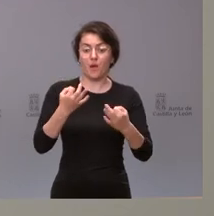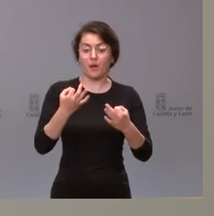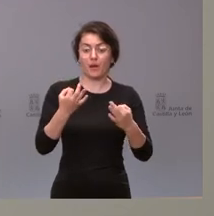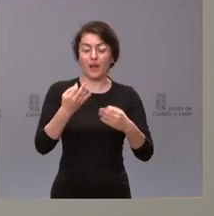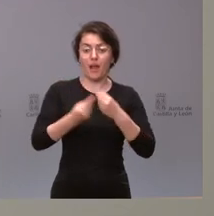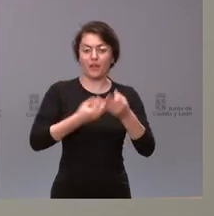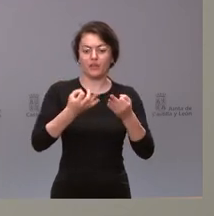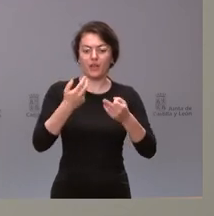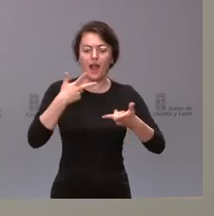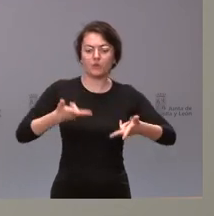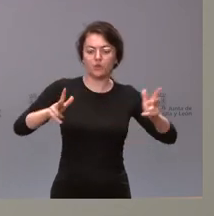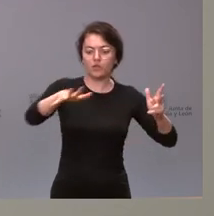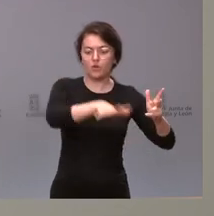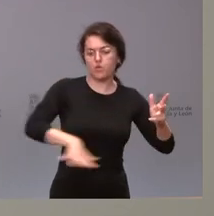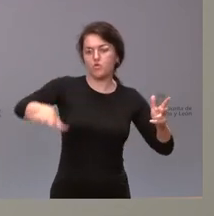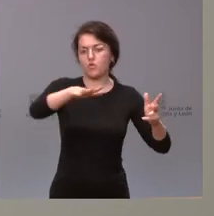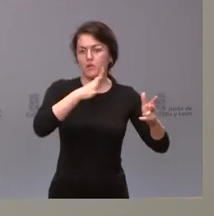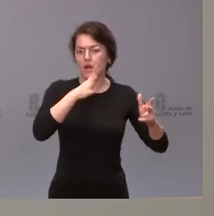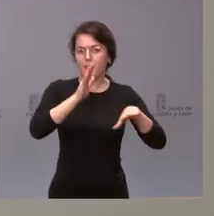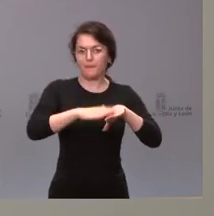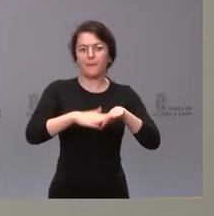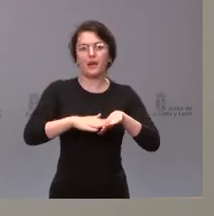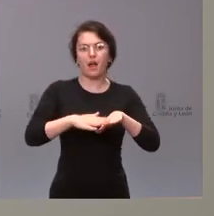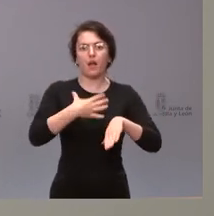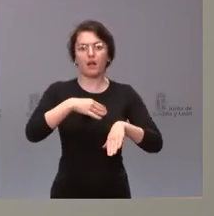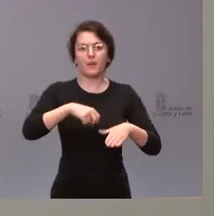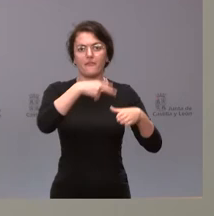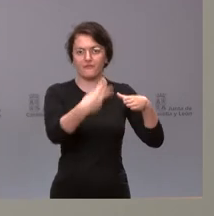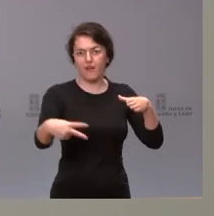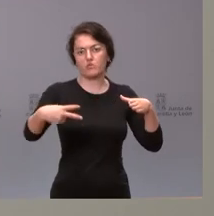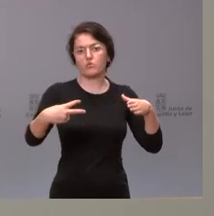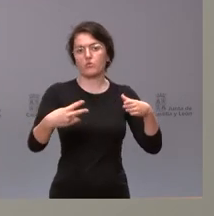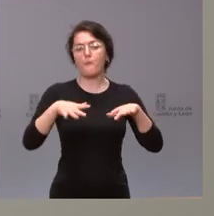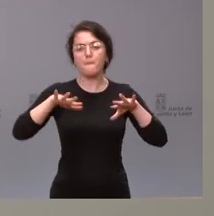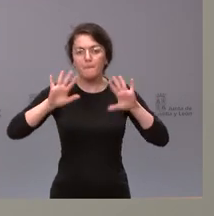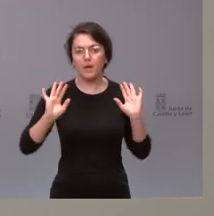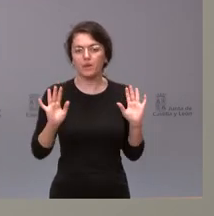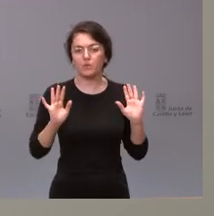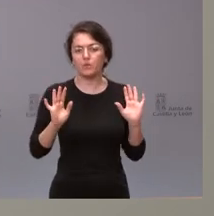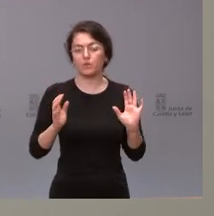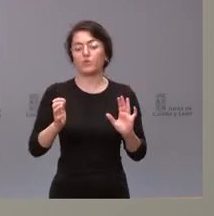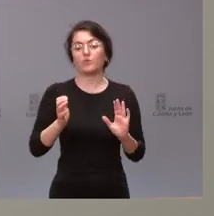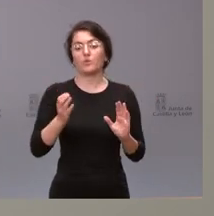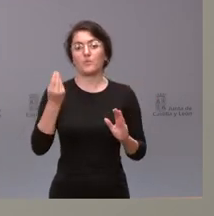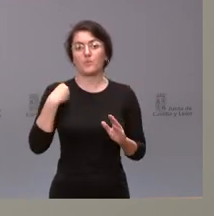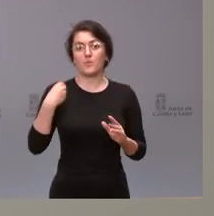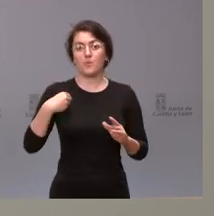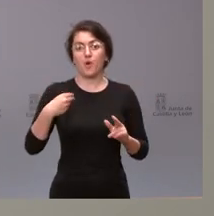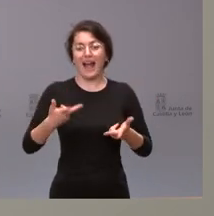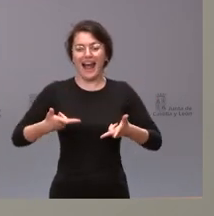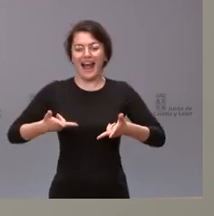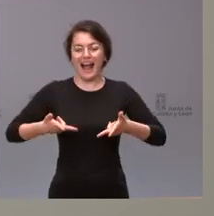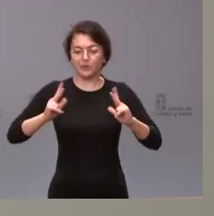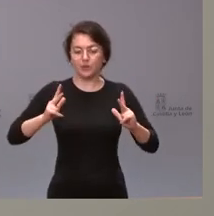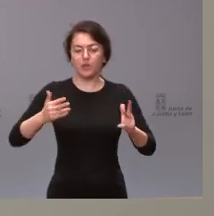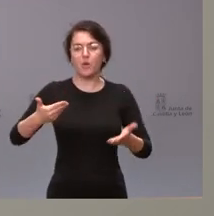por sus condiciones de ser aptas para esa utilización. Pero quien solicita esa autorización es